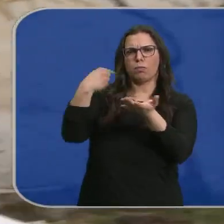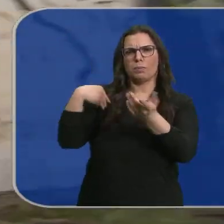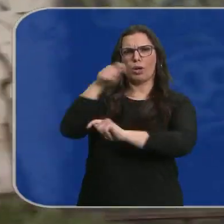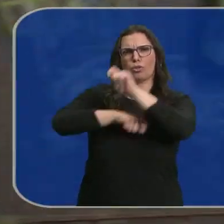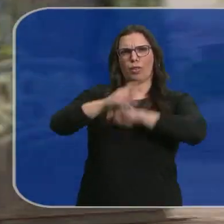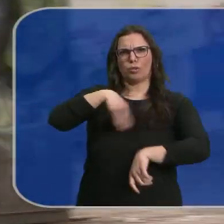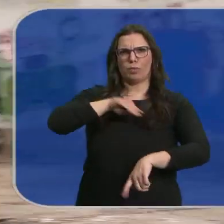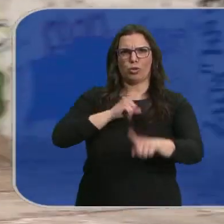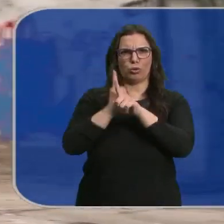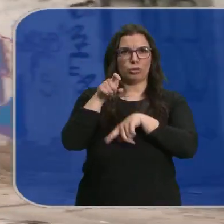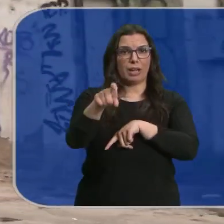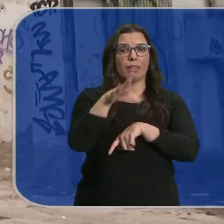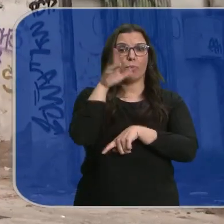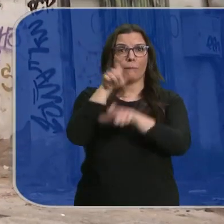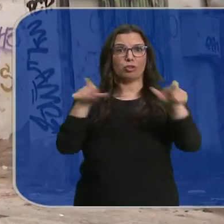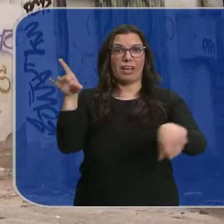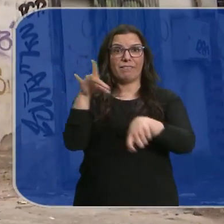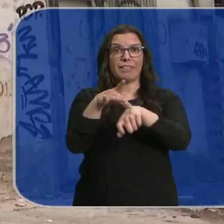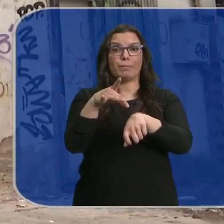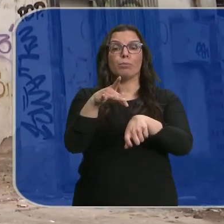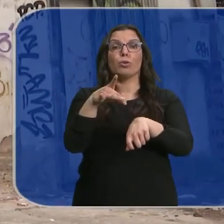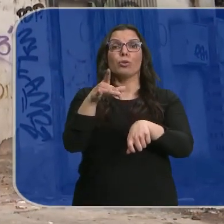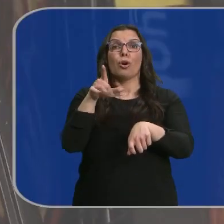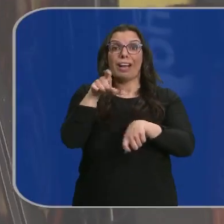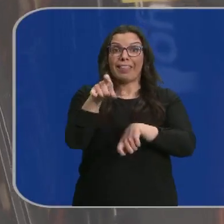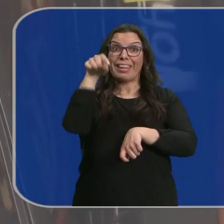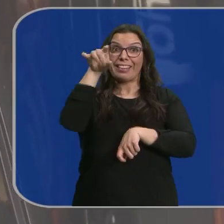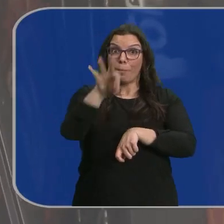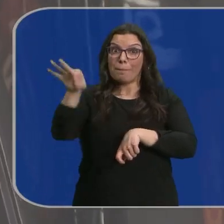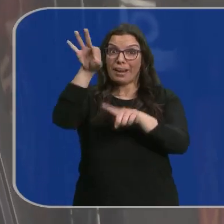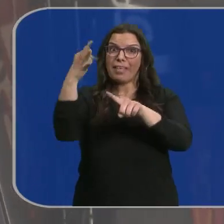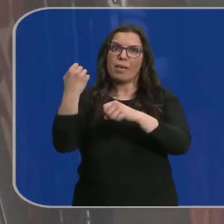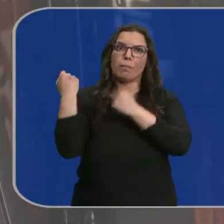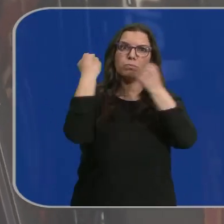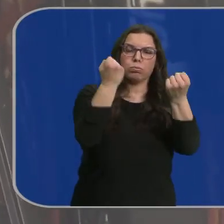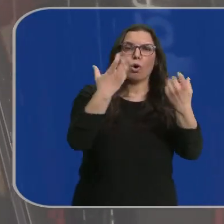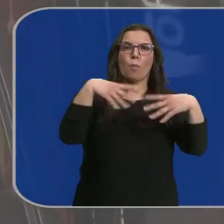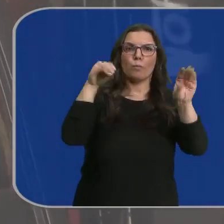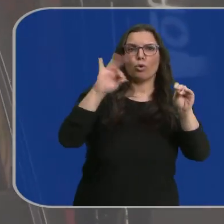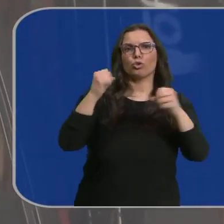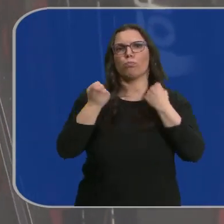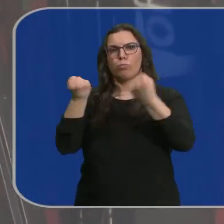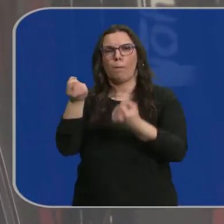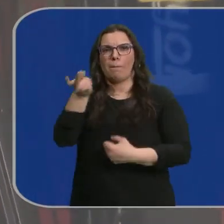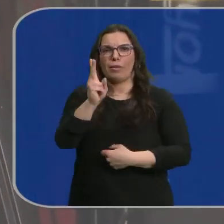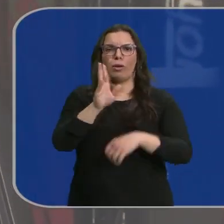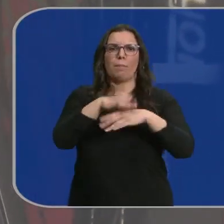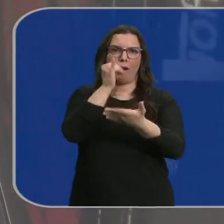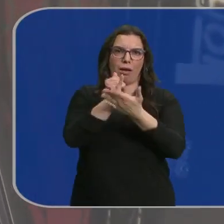Asociación Española contra el Cáncer, ya que los enfermos palentinos tienen que desplazarse a Valladolid o a Burgos para la radioterapia.